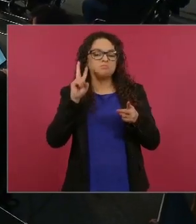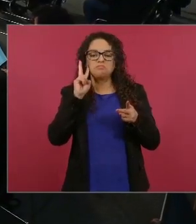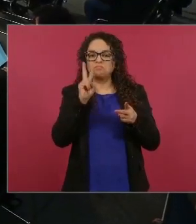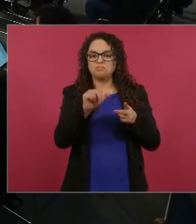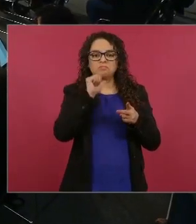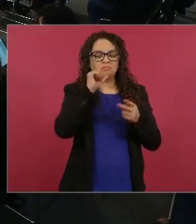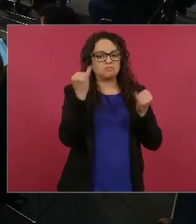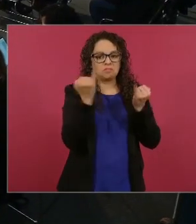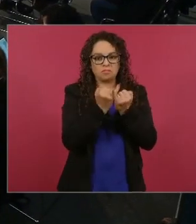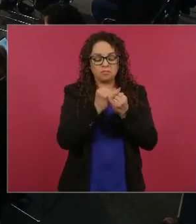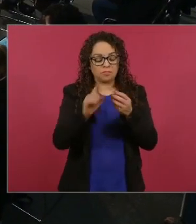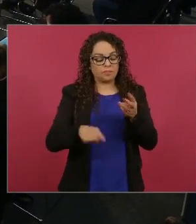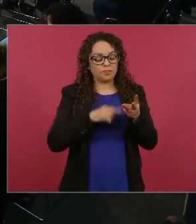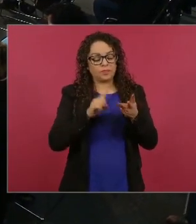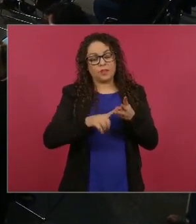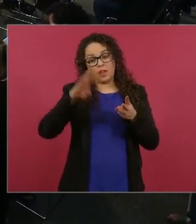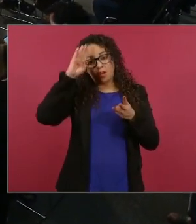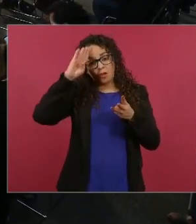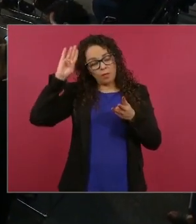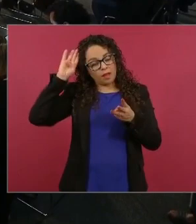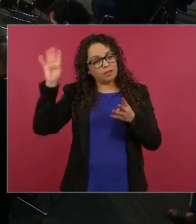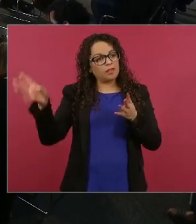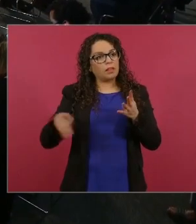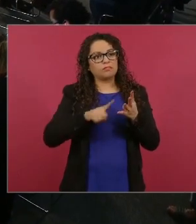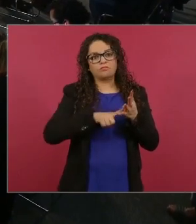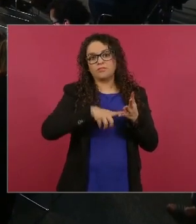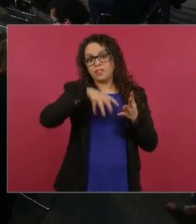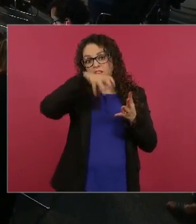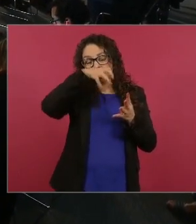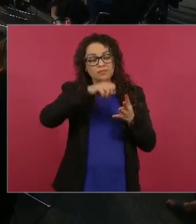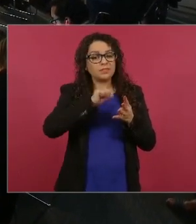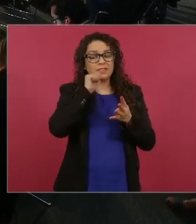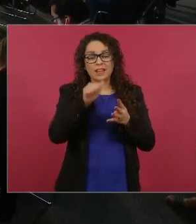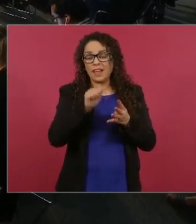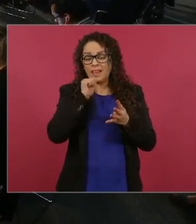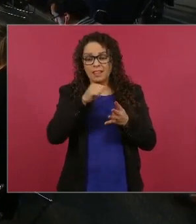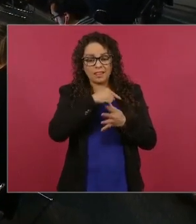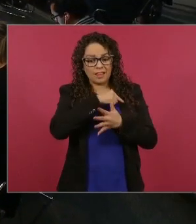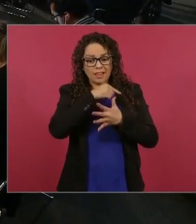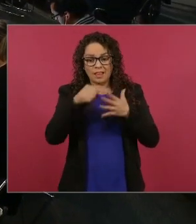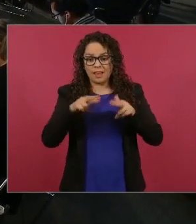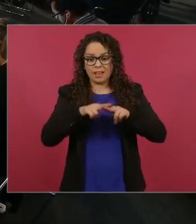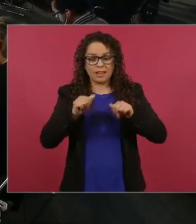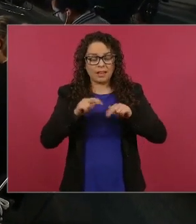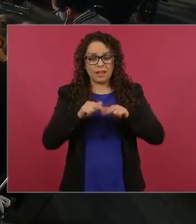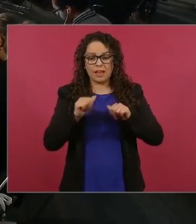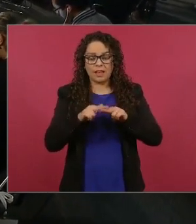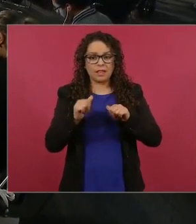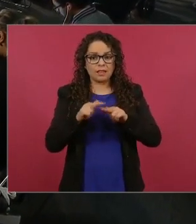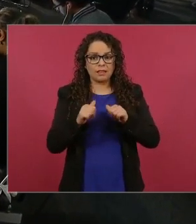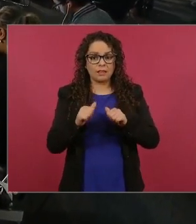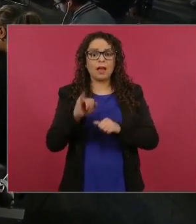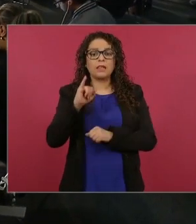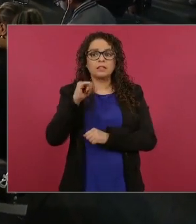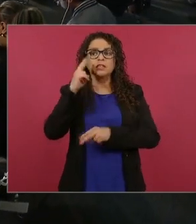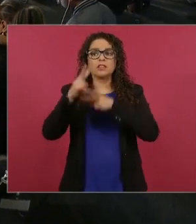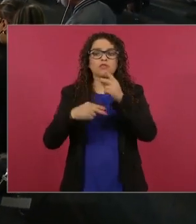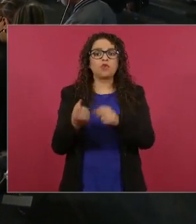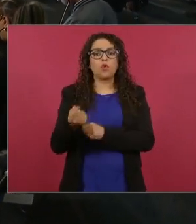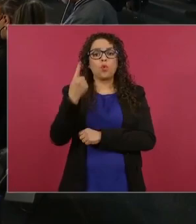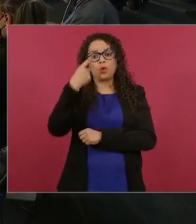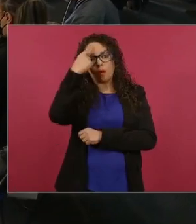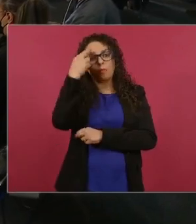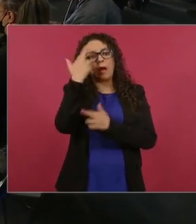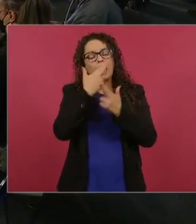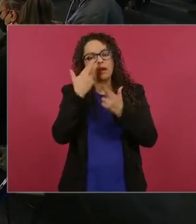tampoco López Mateos Díaz Ordaz hasta Luis Echeverría quien tomó el tema pero se quedó en promesa igual López